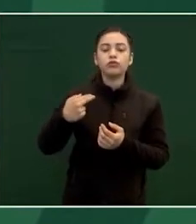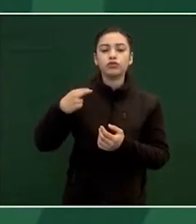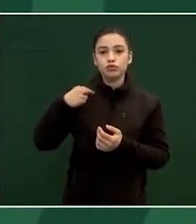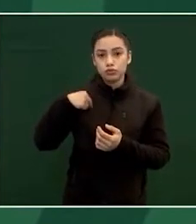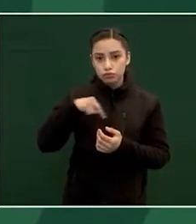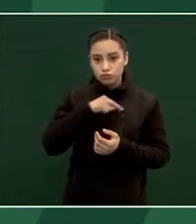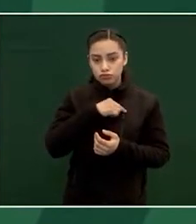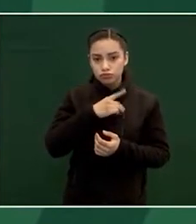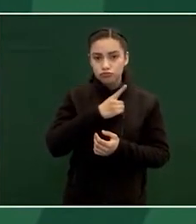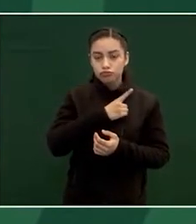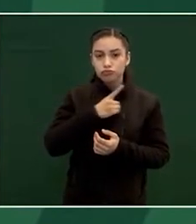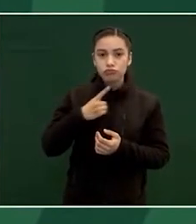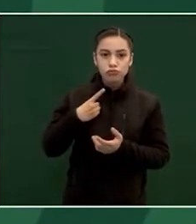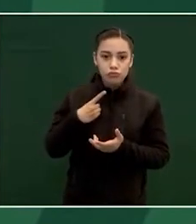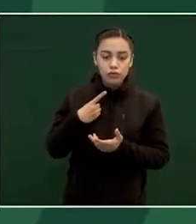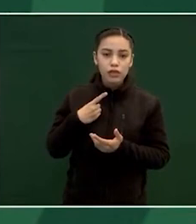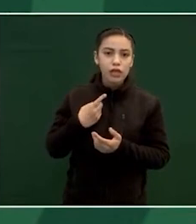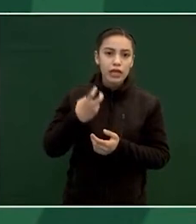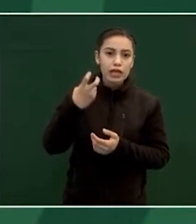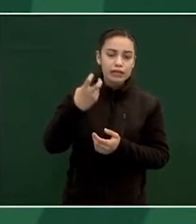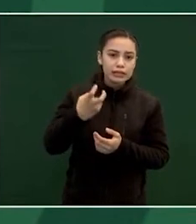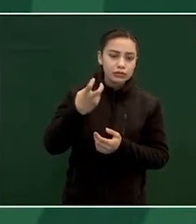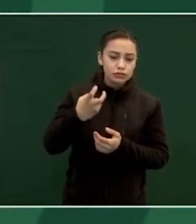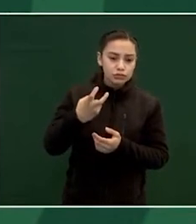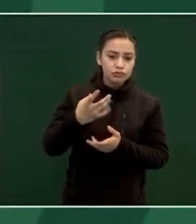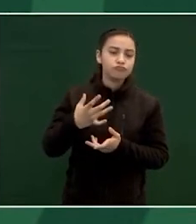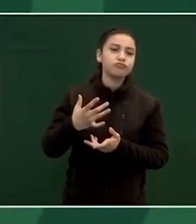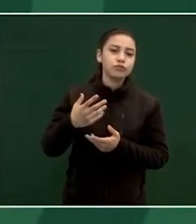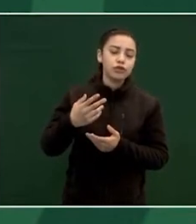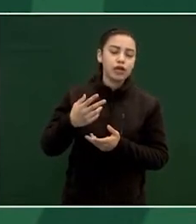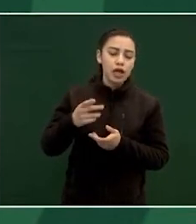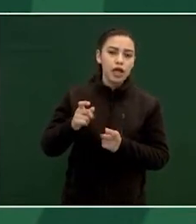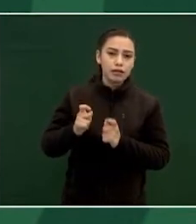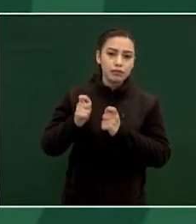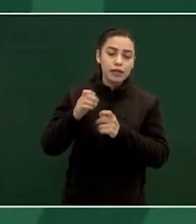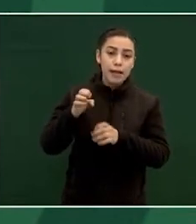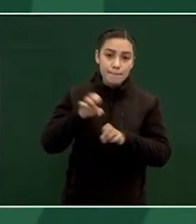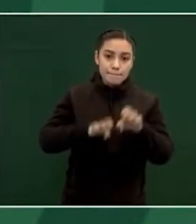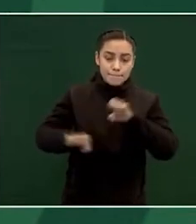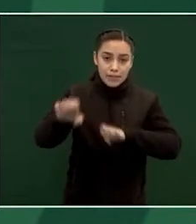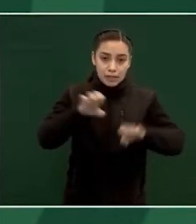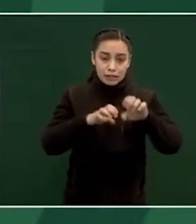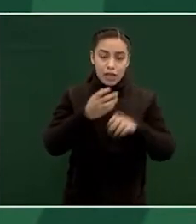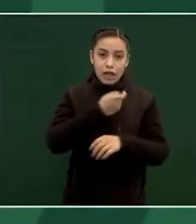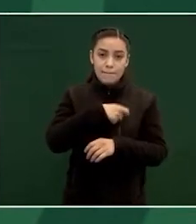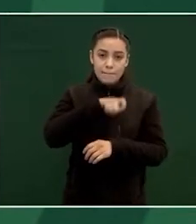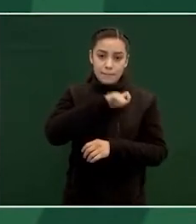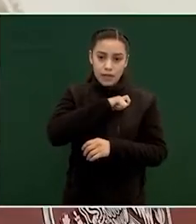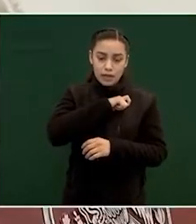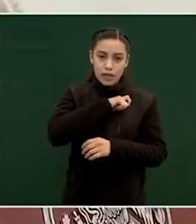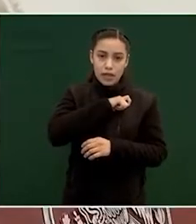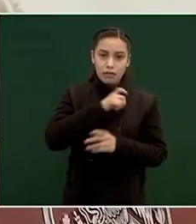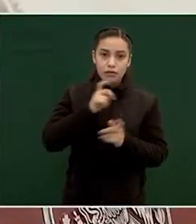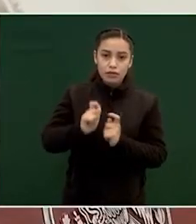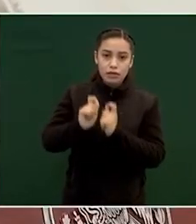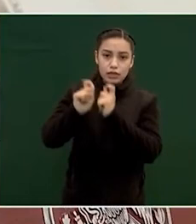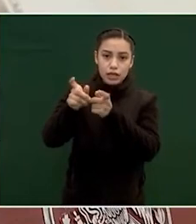las concesiones entregadas a esta empresa española favorita